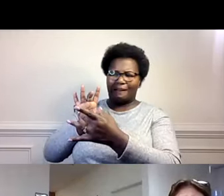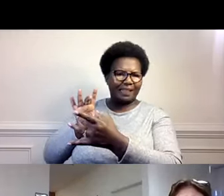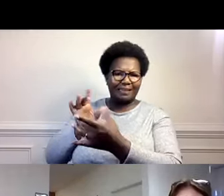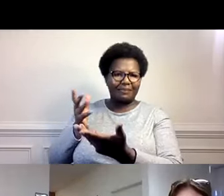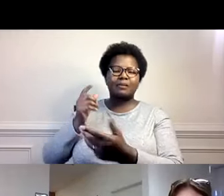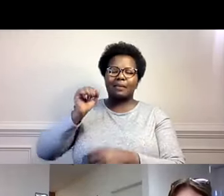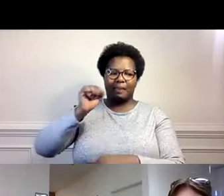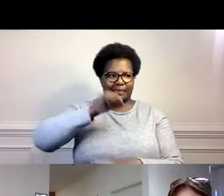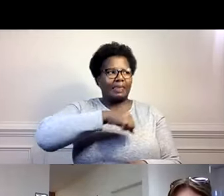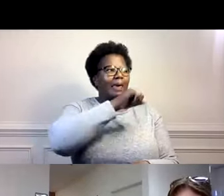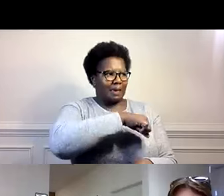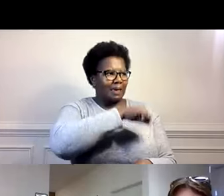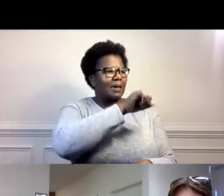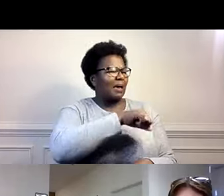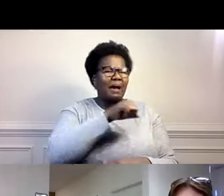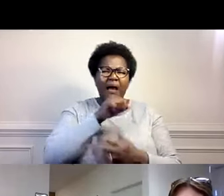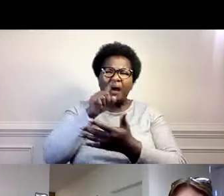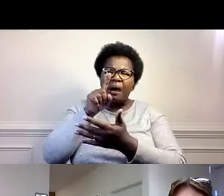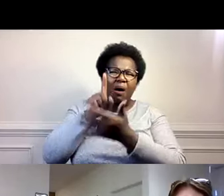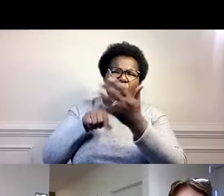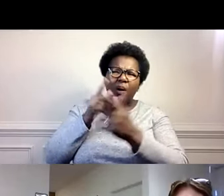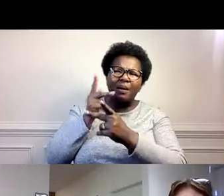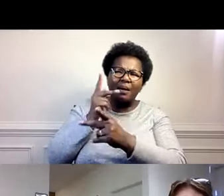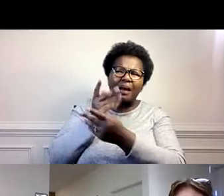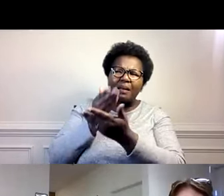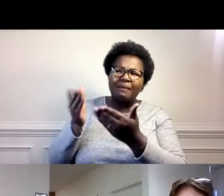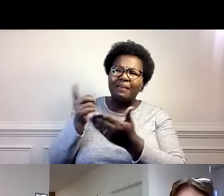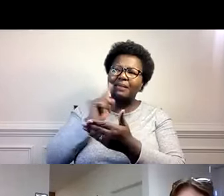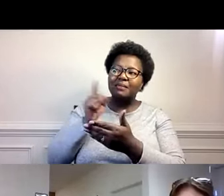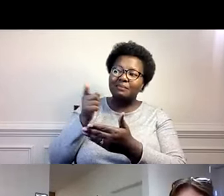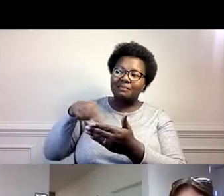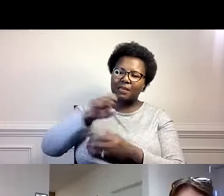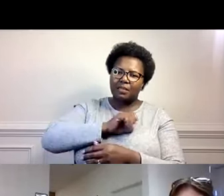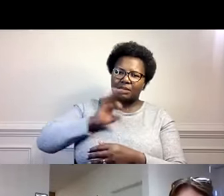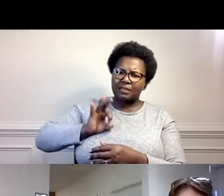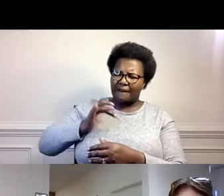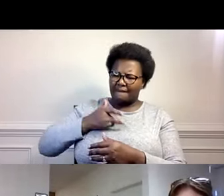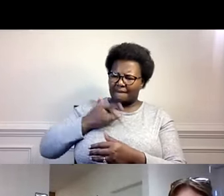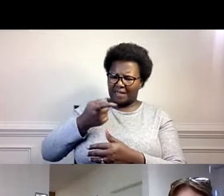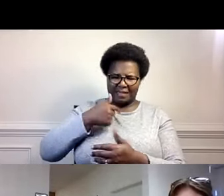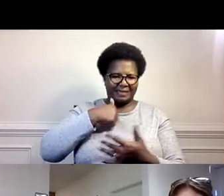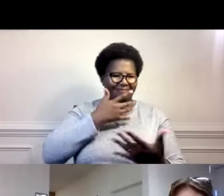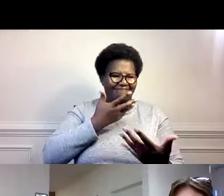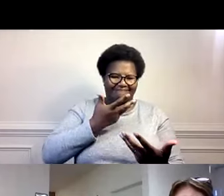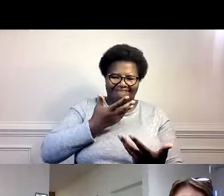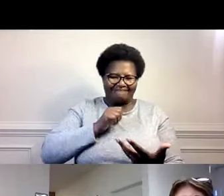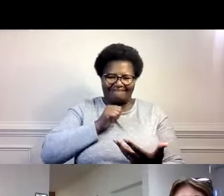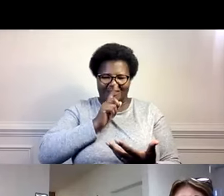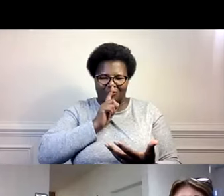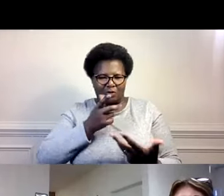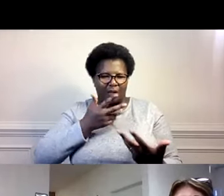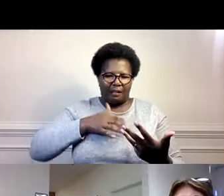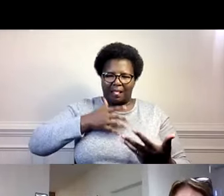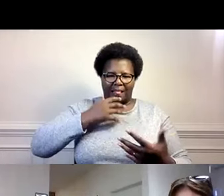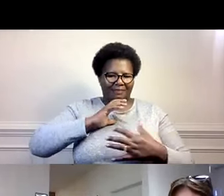personal con la cual no te llevaste bien? Sí. Sí. Y esas personas, ¿qué tipo de cosas hacían que realmente